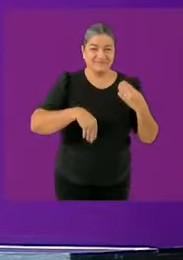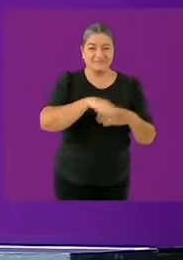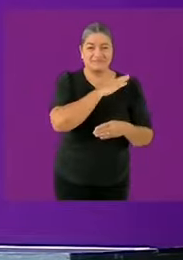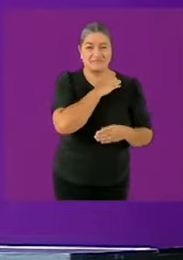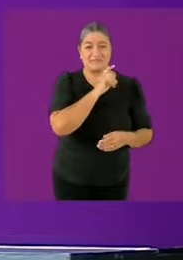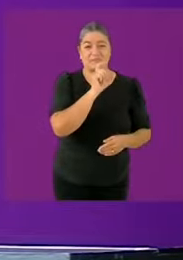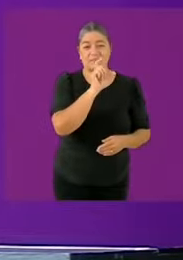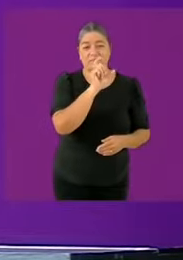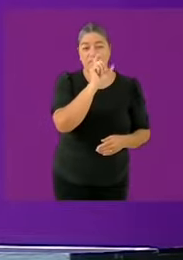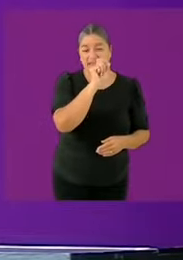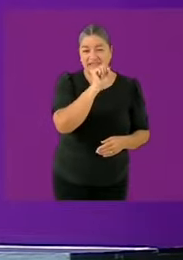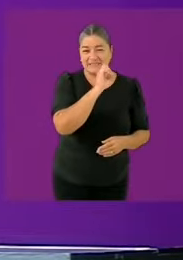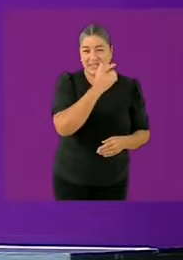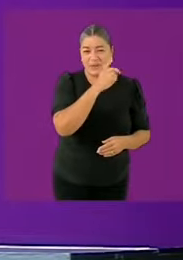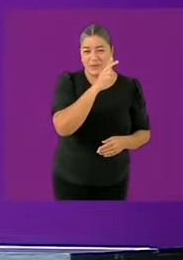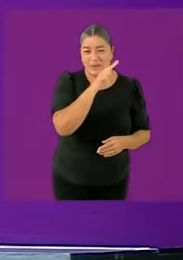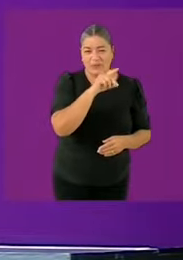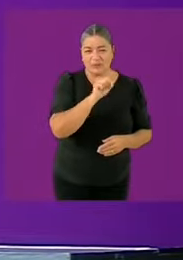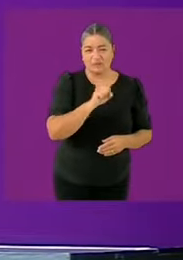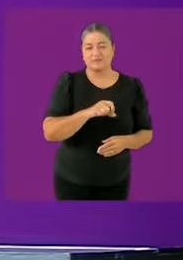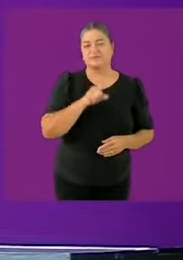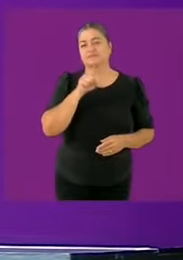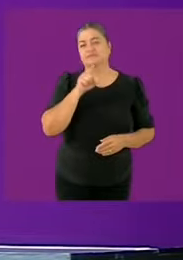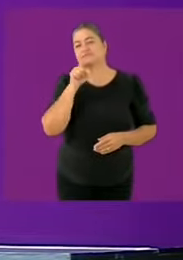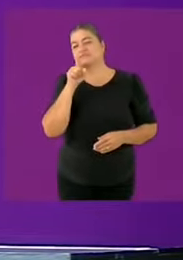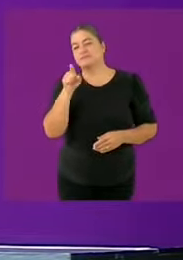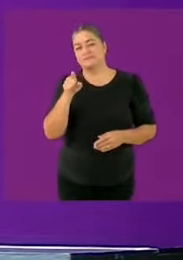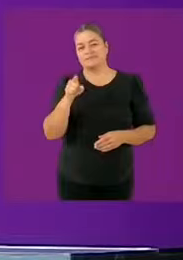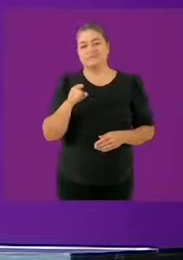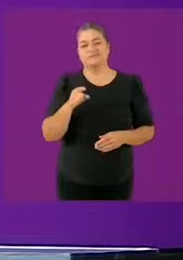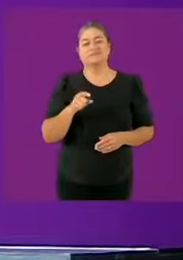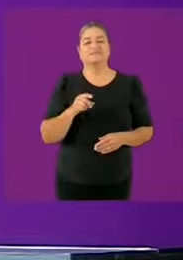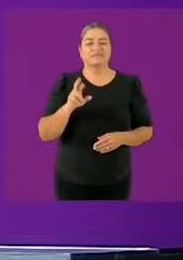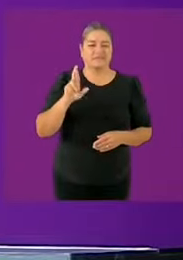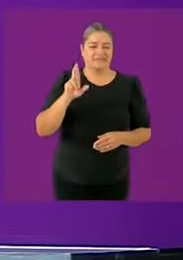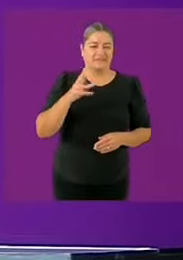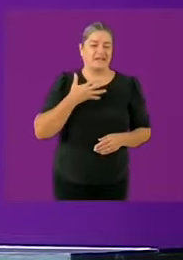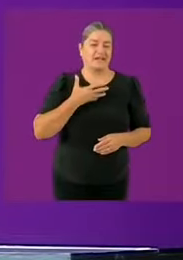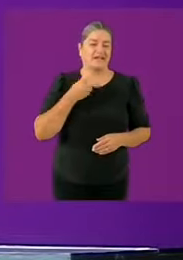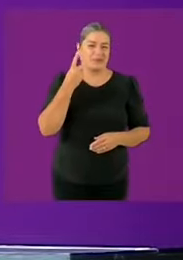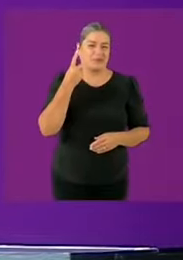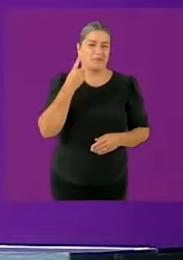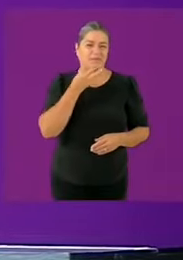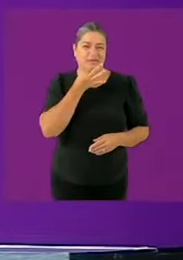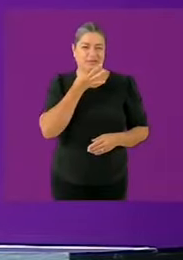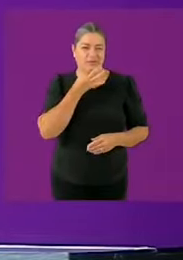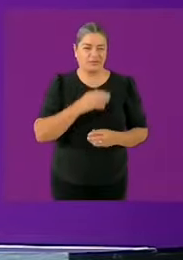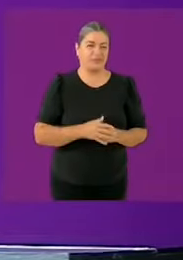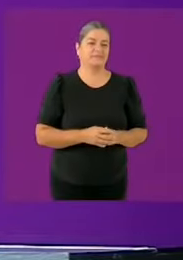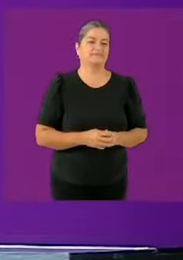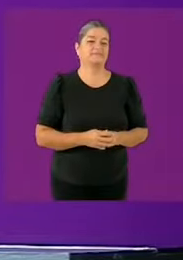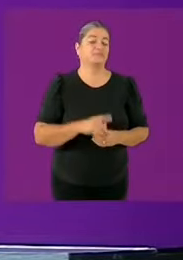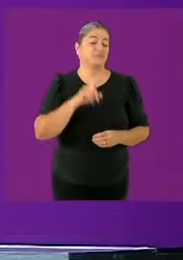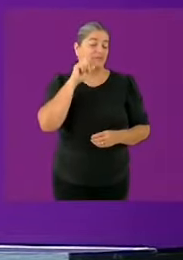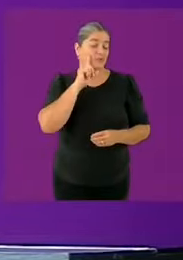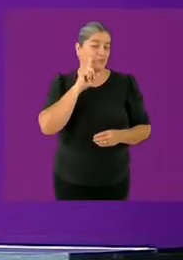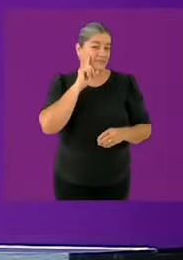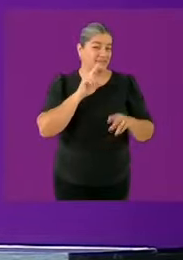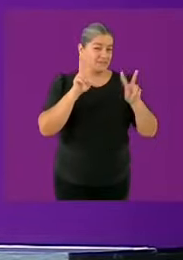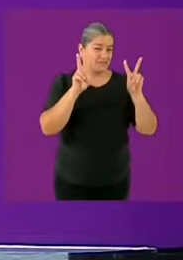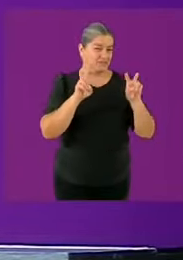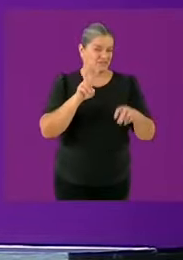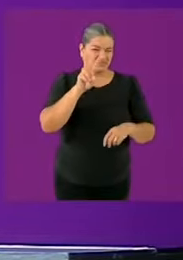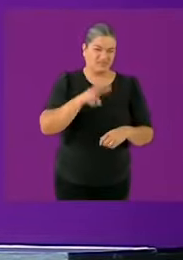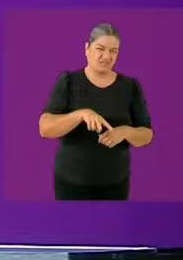1.13 sobre otro tema que las mujeres viven violencia en la calle violencia dentro de la